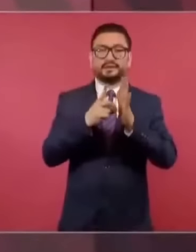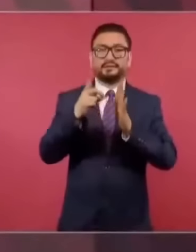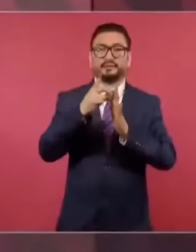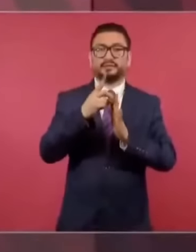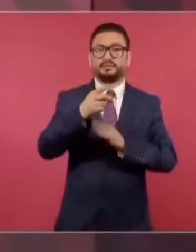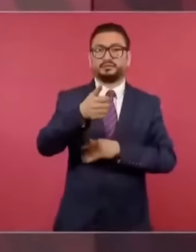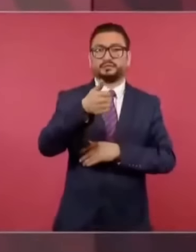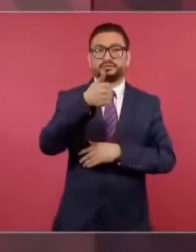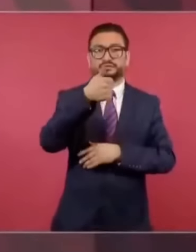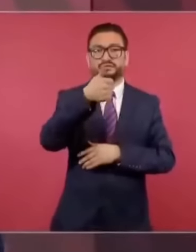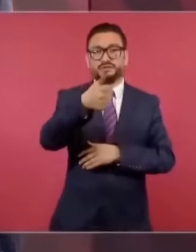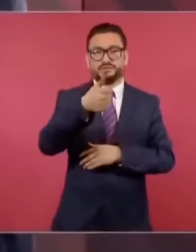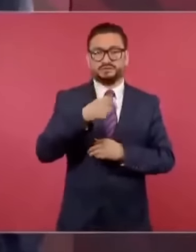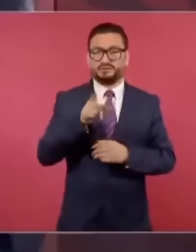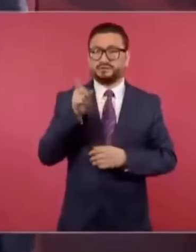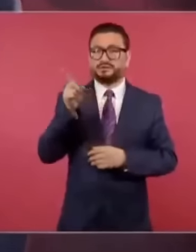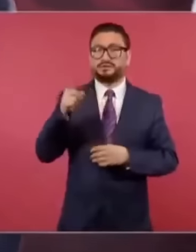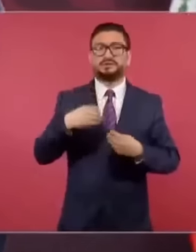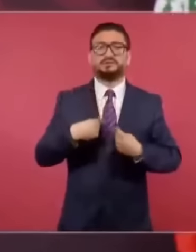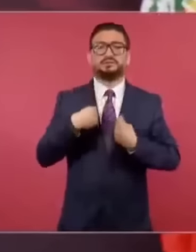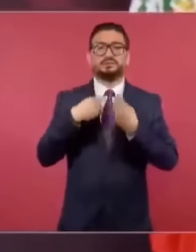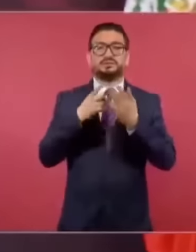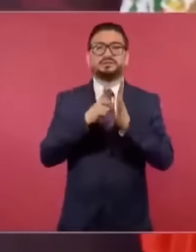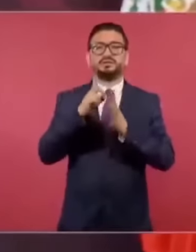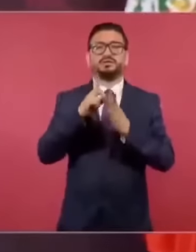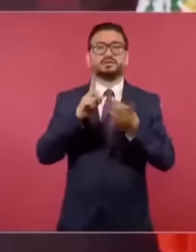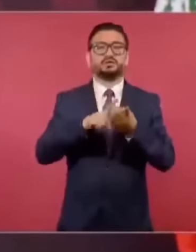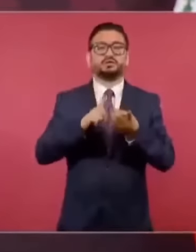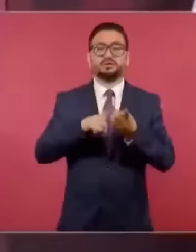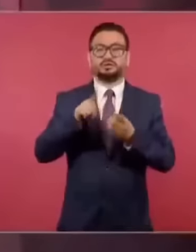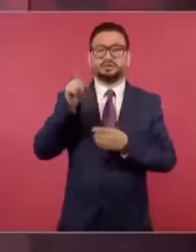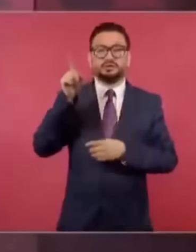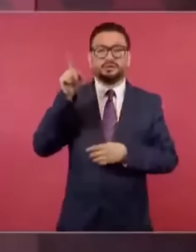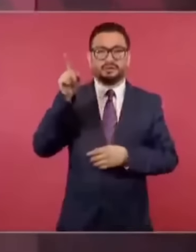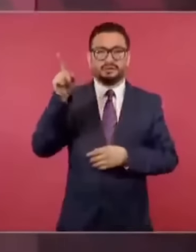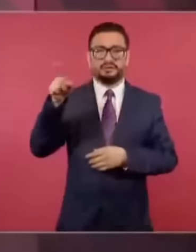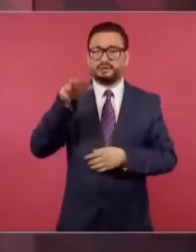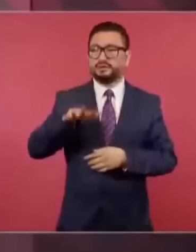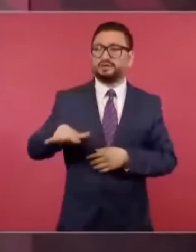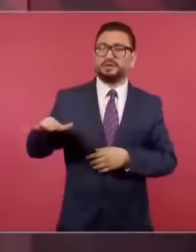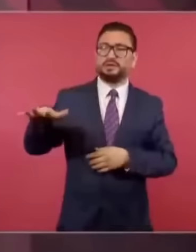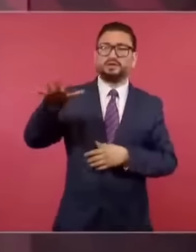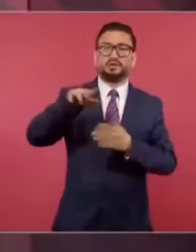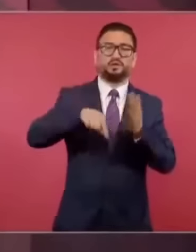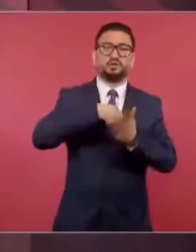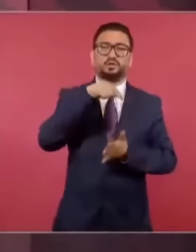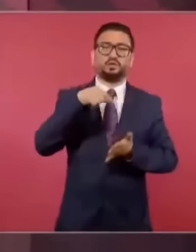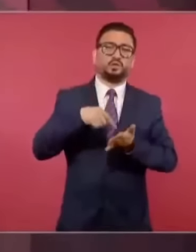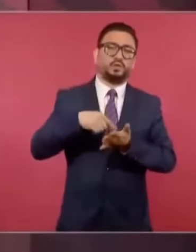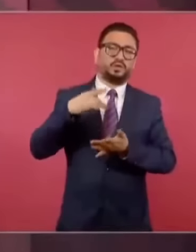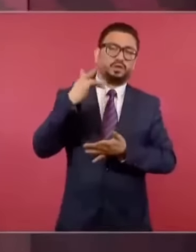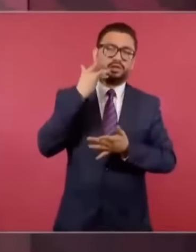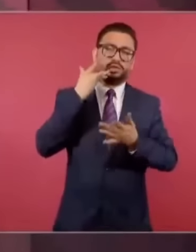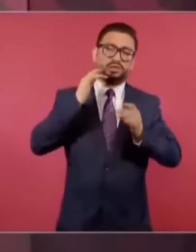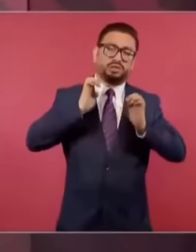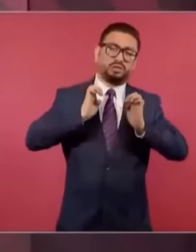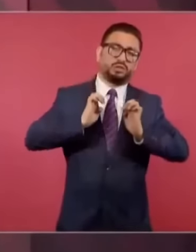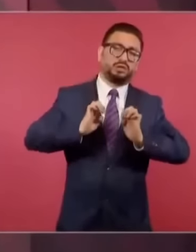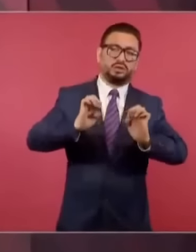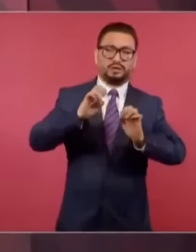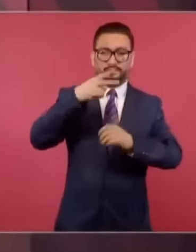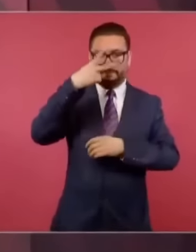y que vive en un departamento en una de las zonas más exclusivas de México